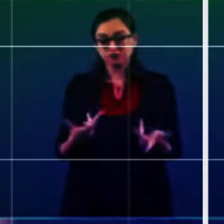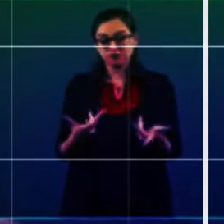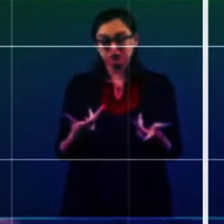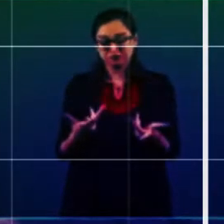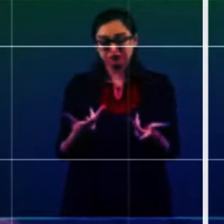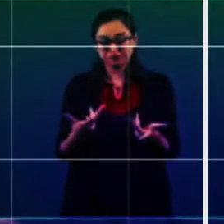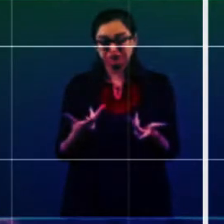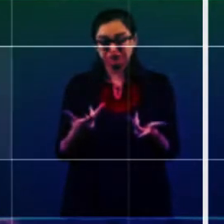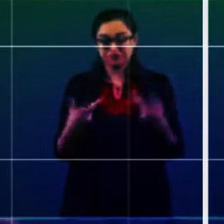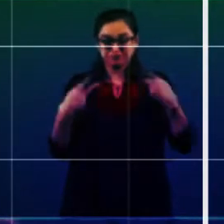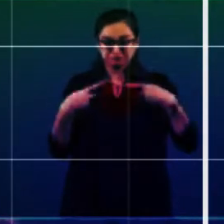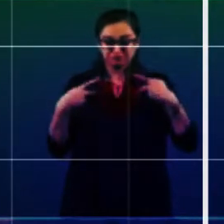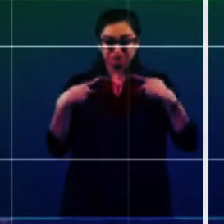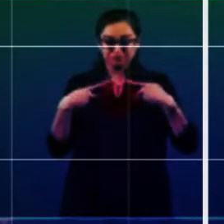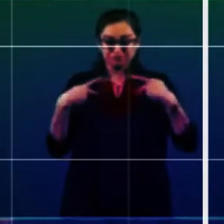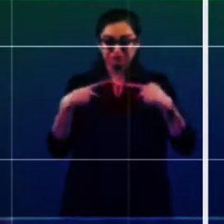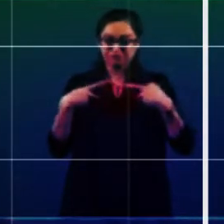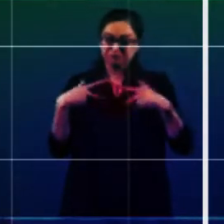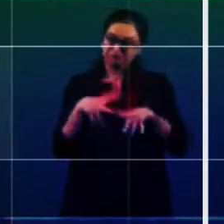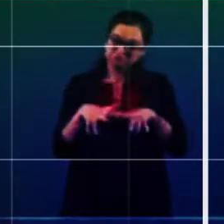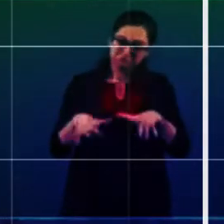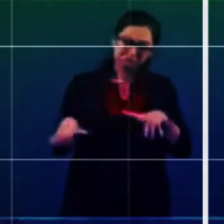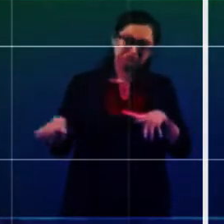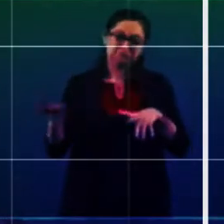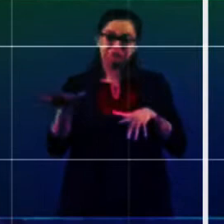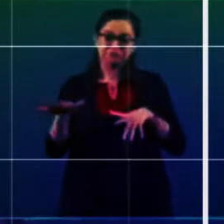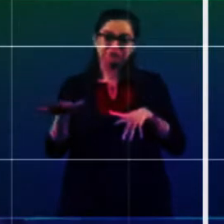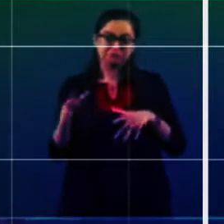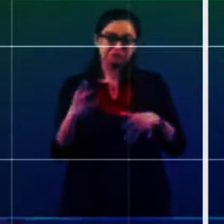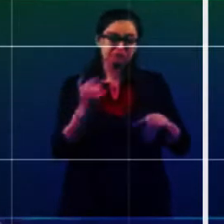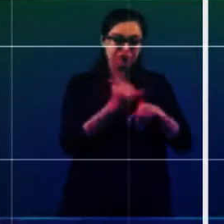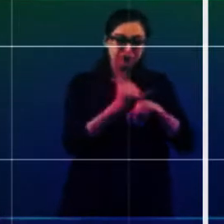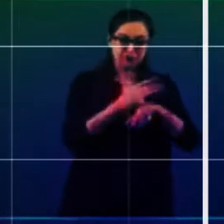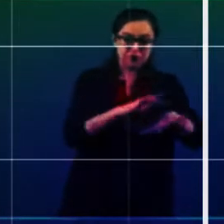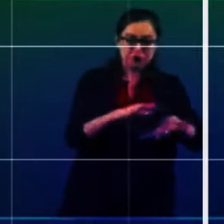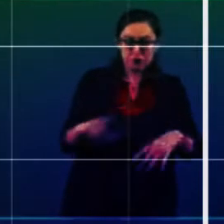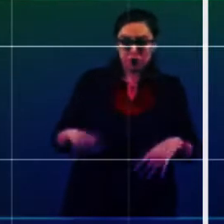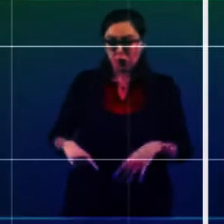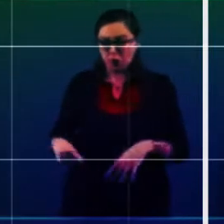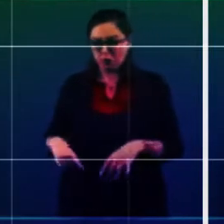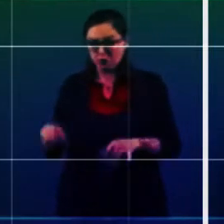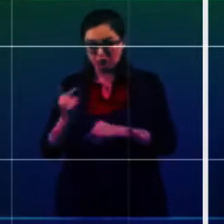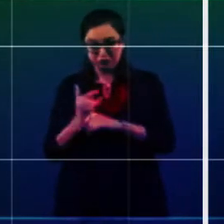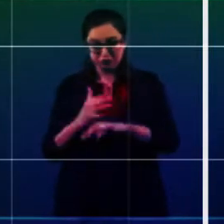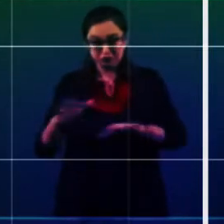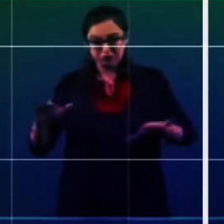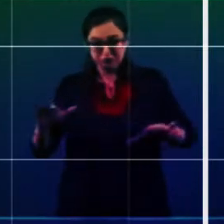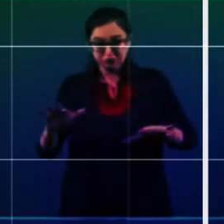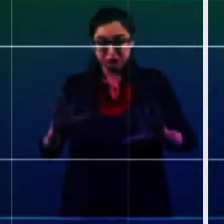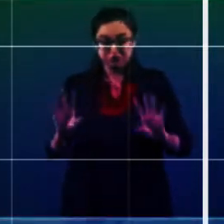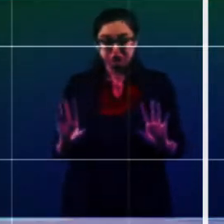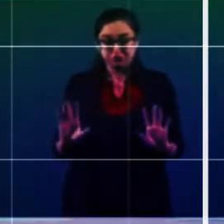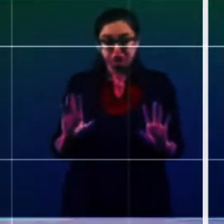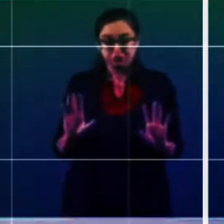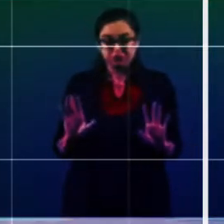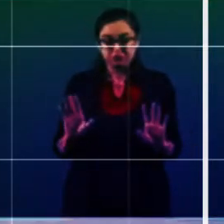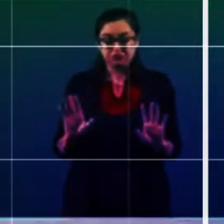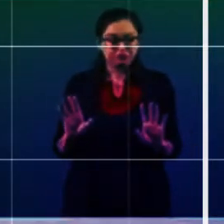sea de medios de información o sea que medios de siempre